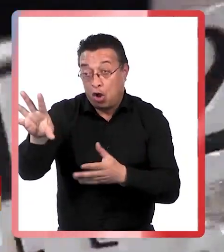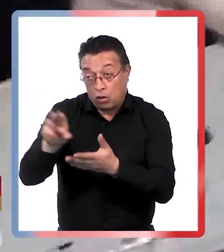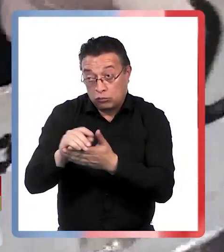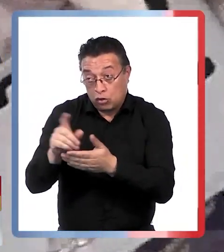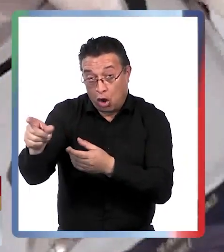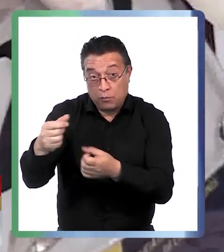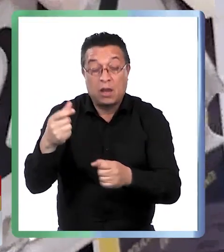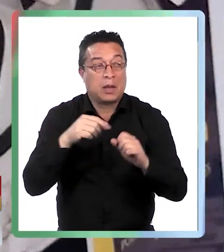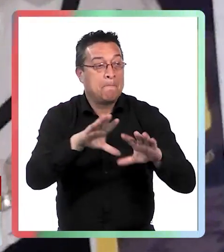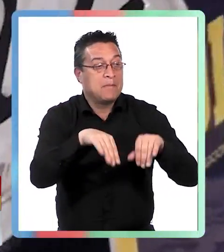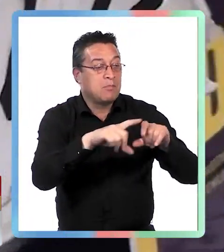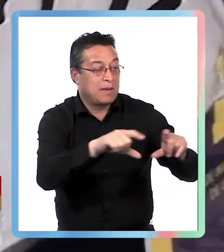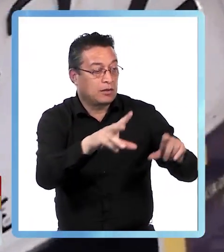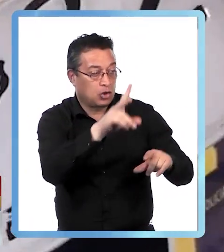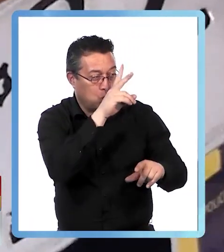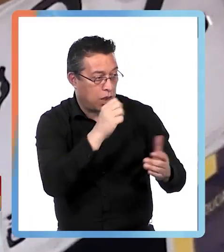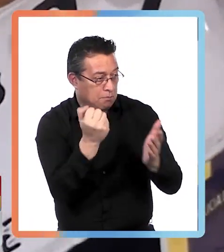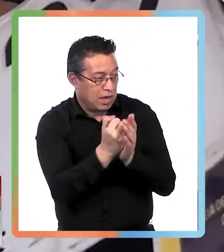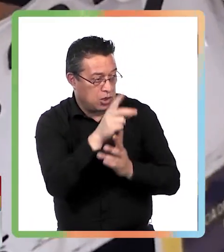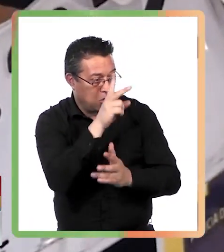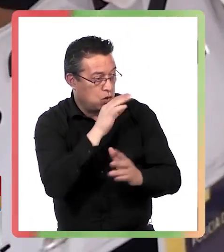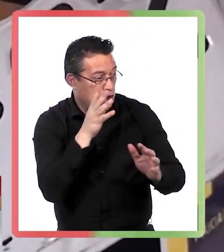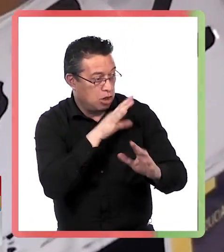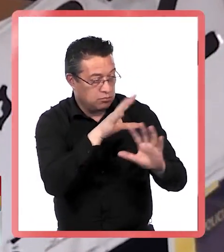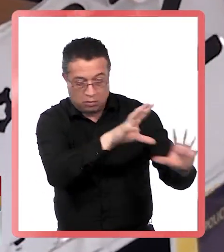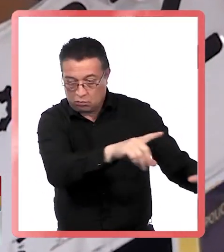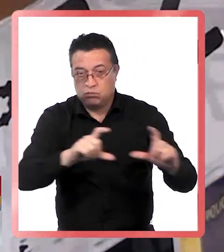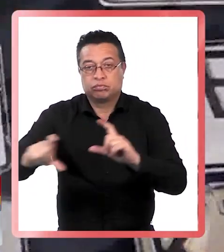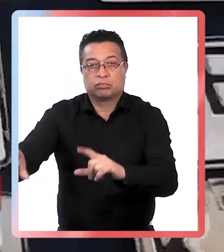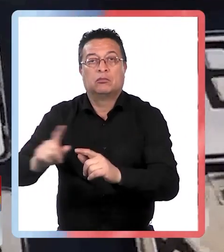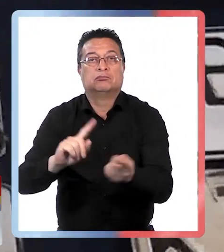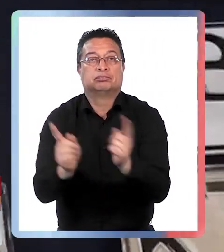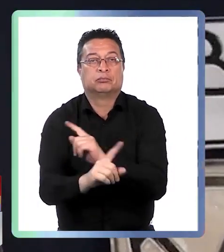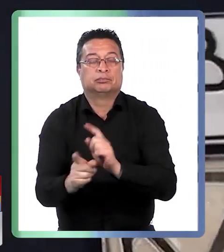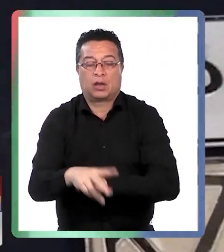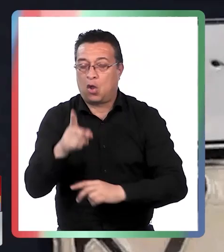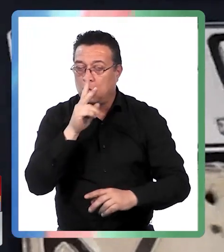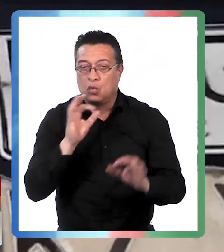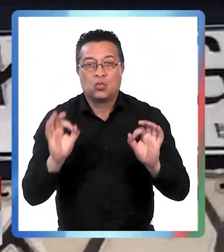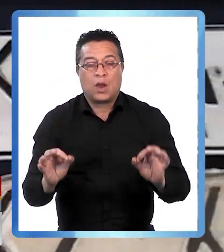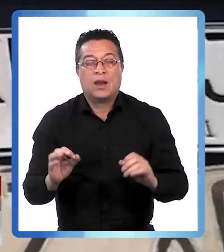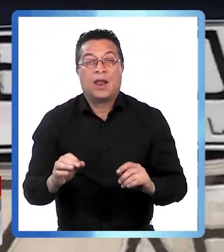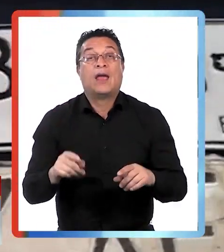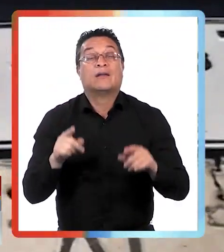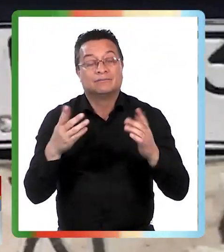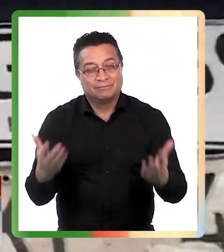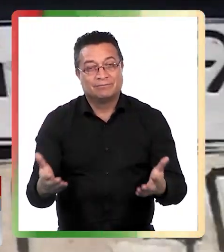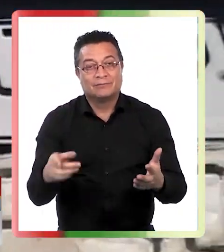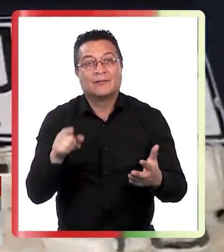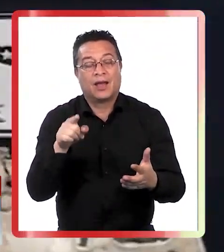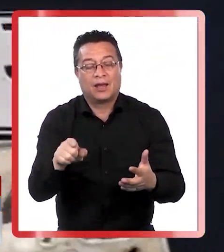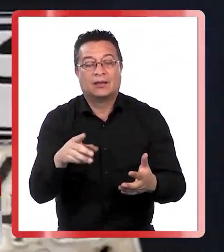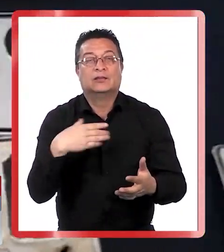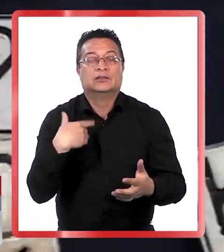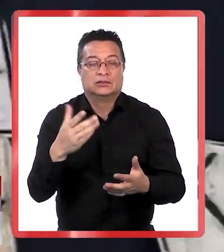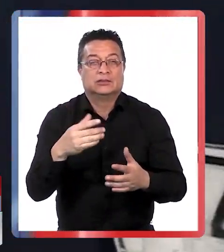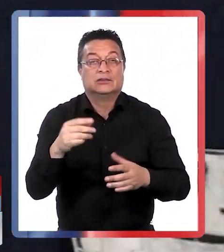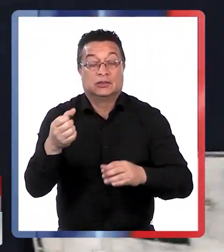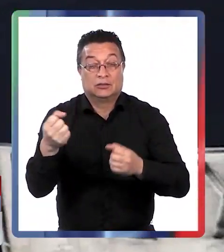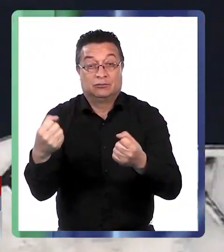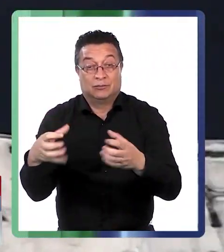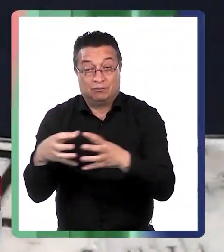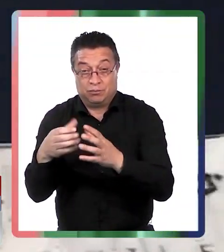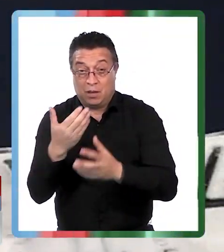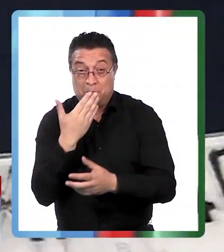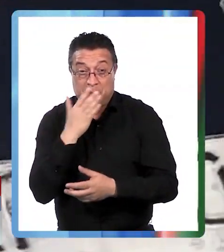robar el móvil para luego copiar la misma patente de una misma marca y modelo de auto que esté circulando por las calles del país es así que hasta la brigada